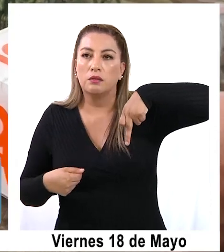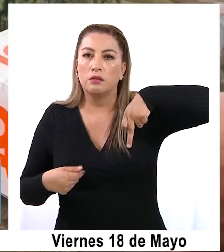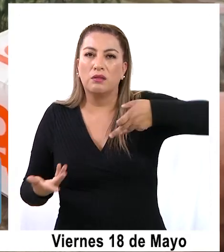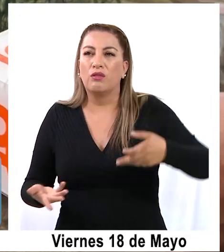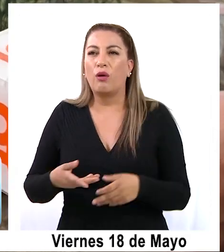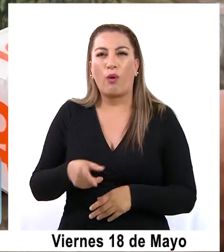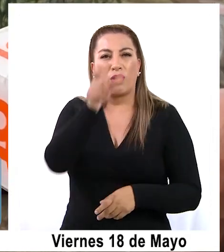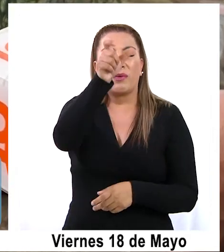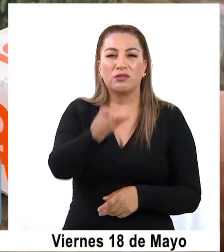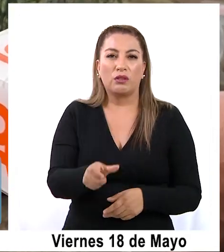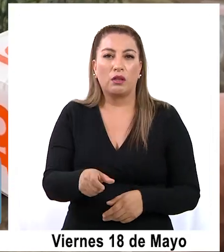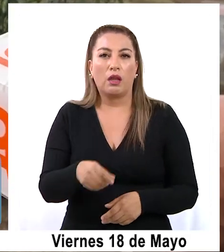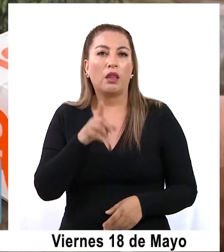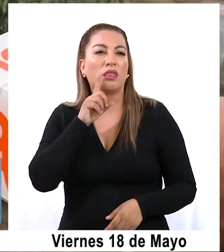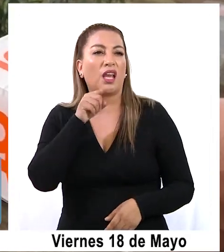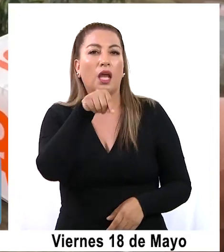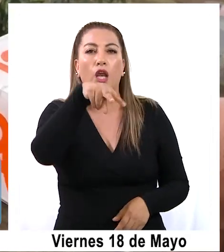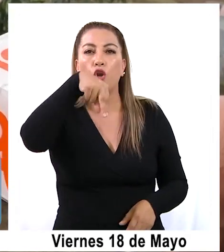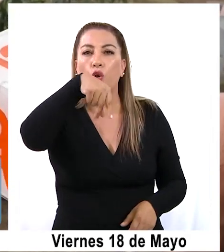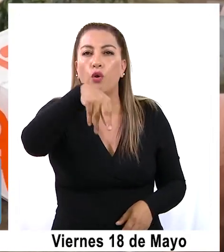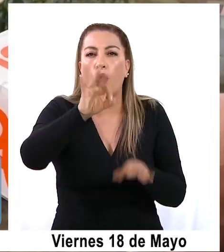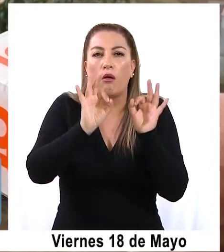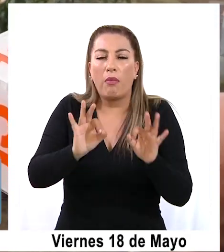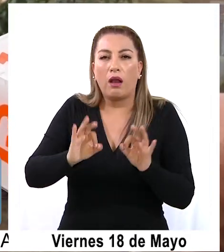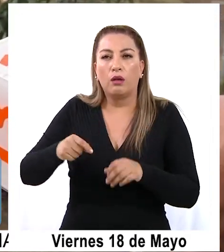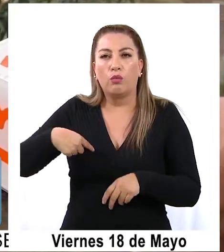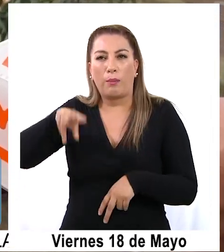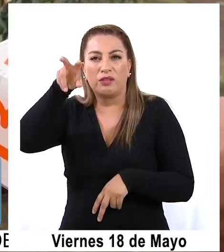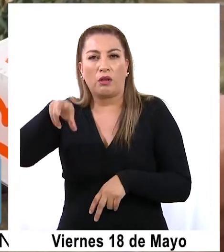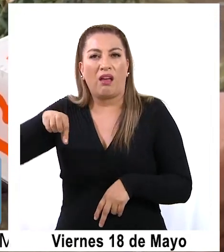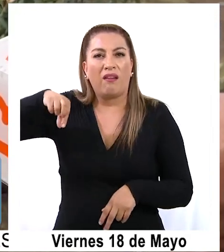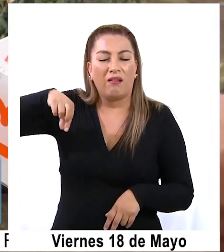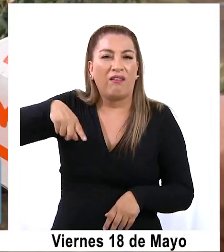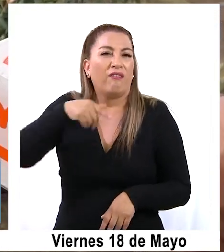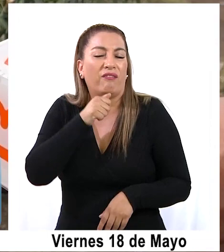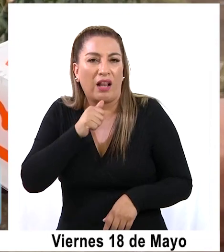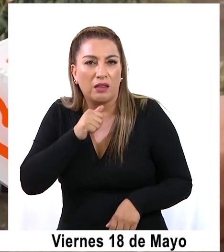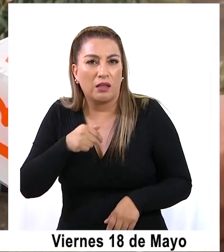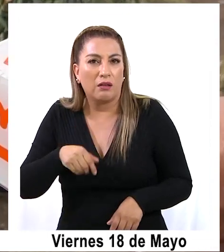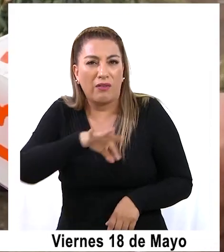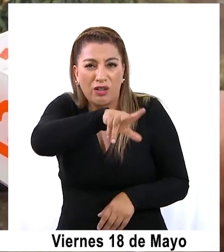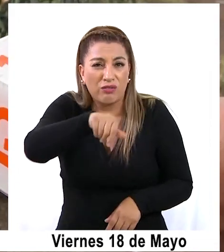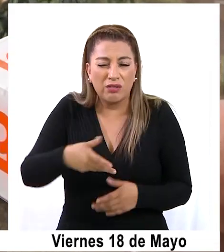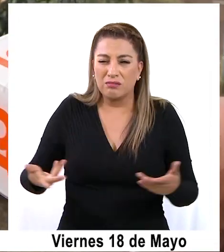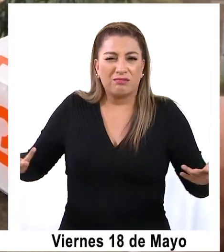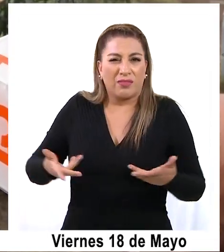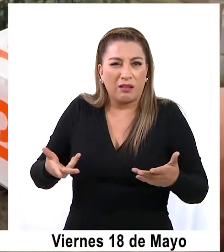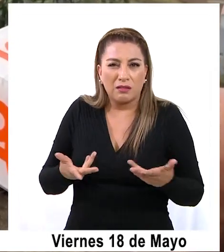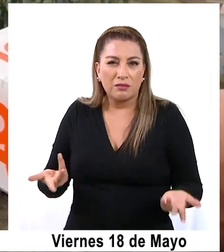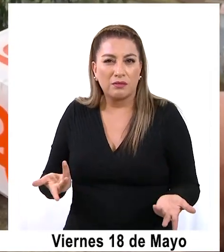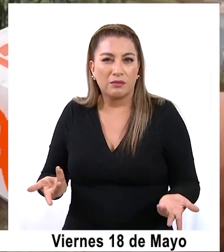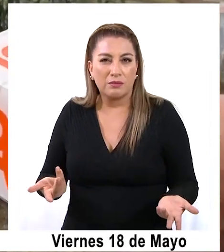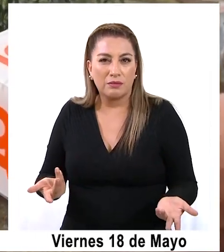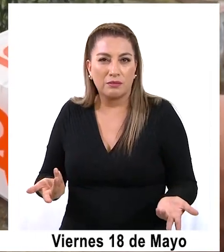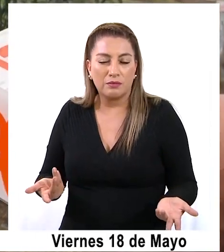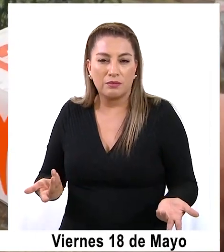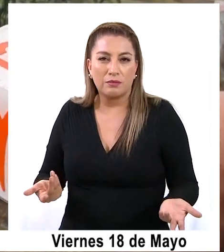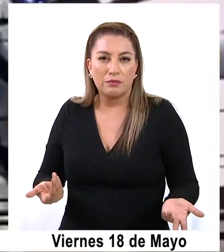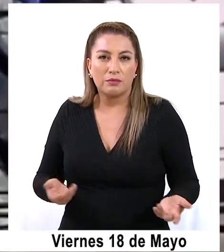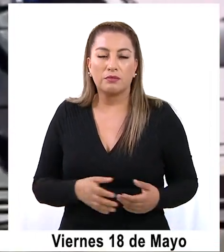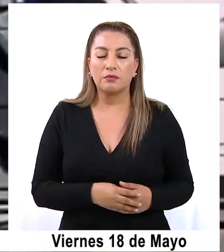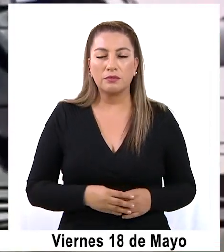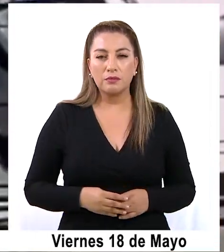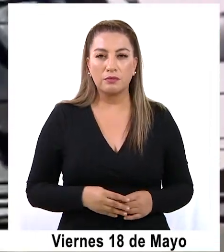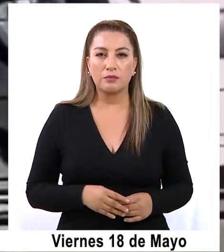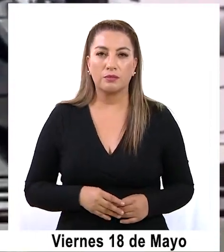robar a una persona que tiene sus dos piernas normales? ¿Verdad? Eso no... Actuaron bajo el prejuicio